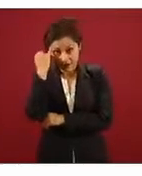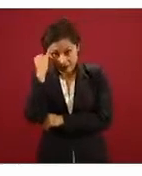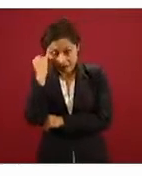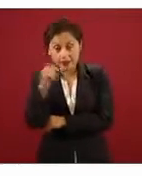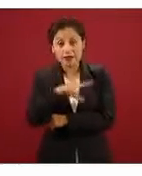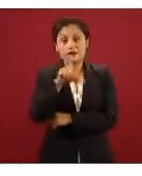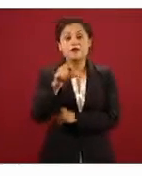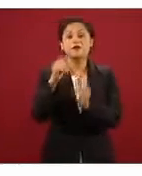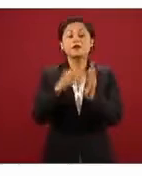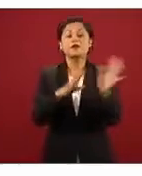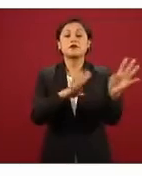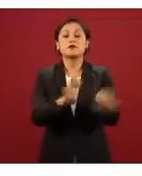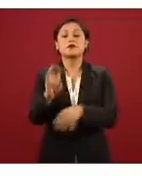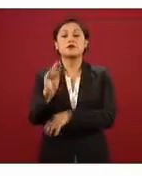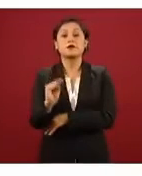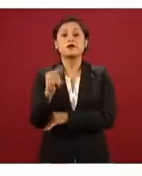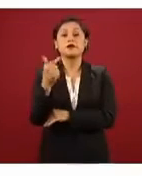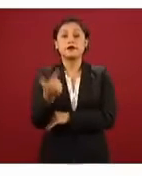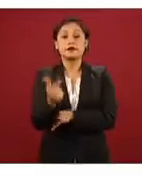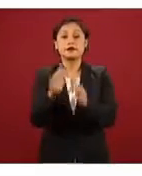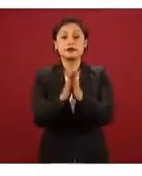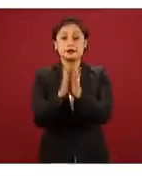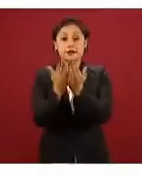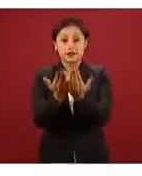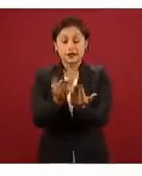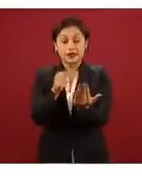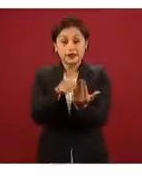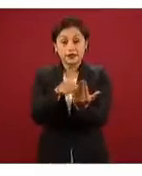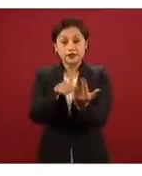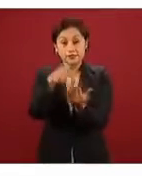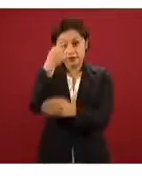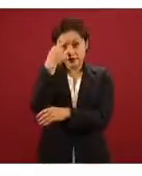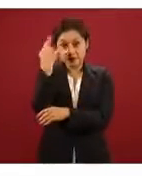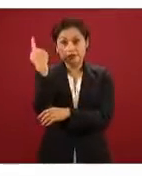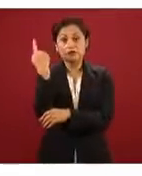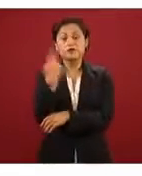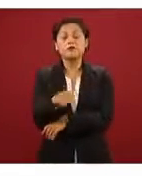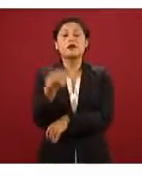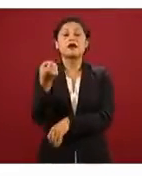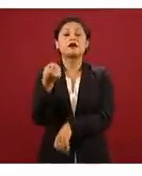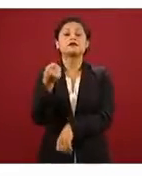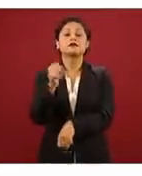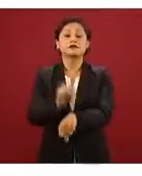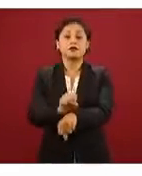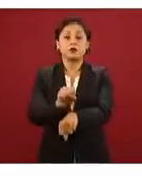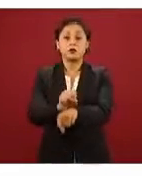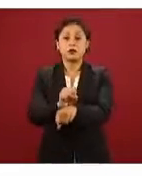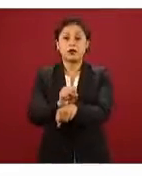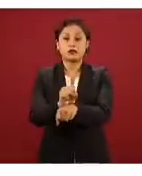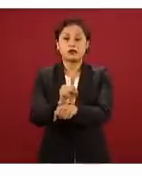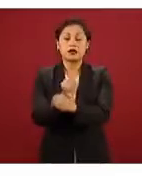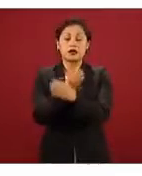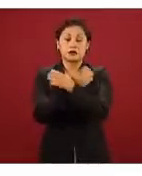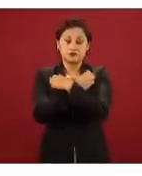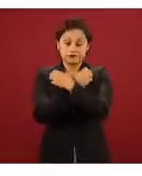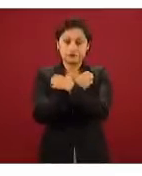los libros de texto para educación secundaria, al declararse esta obligatoria.